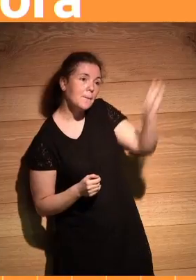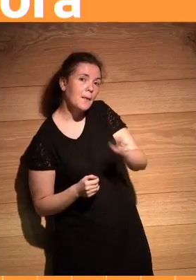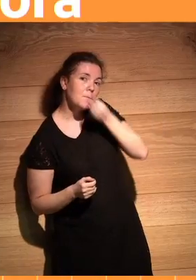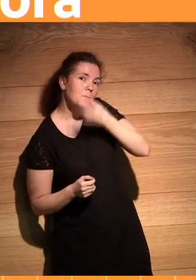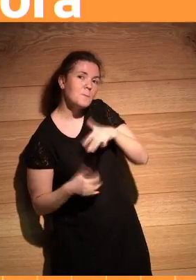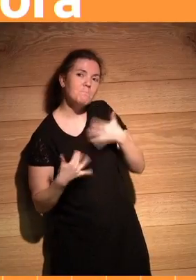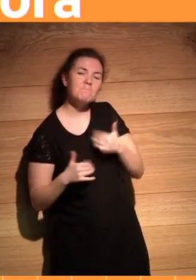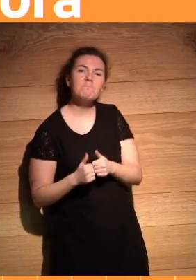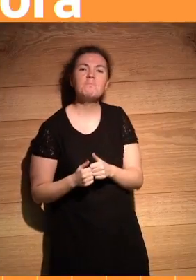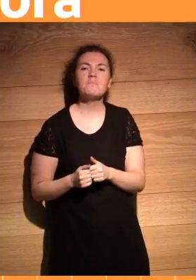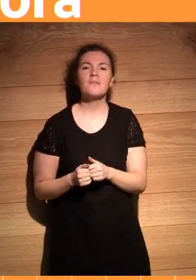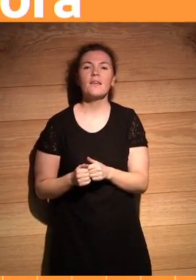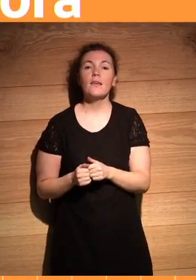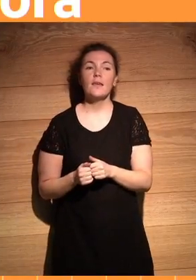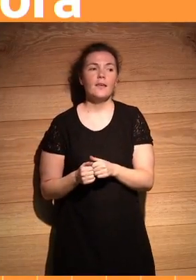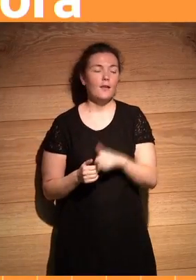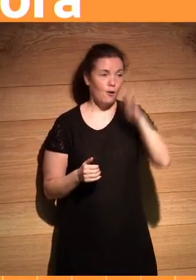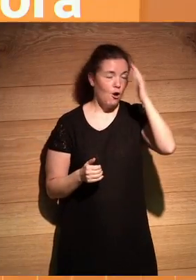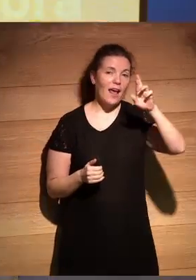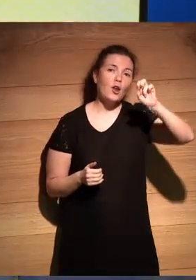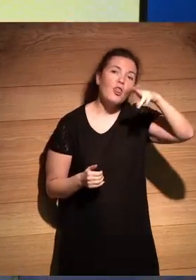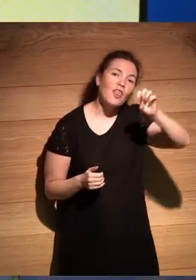A partir de ahí, hola Rocío,